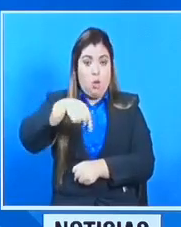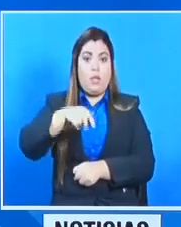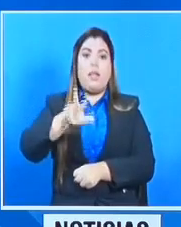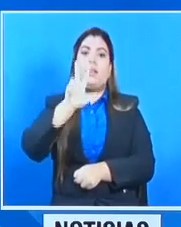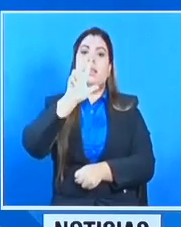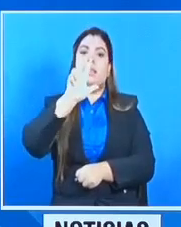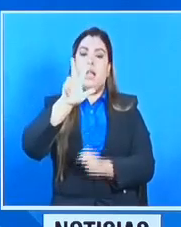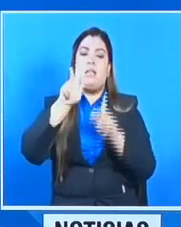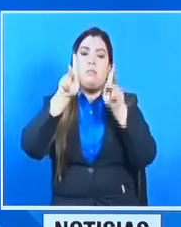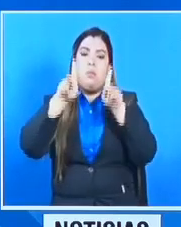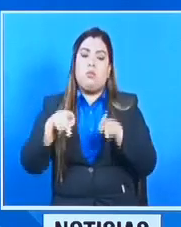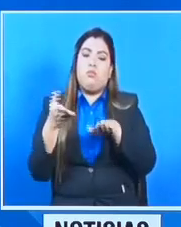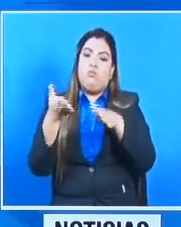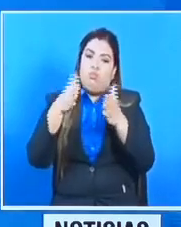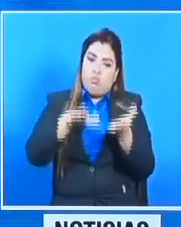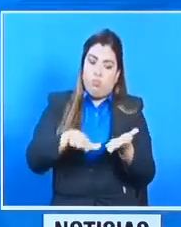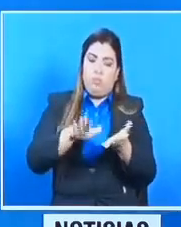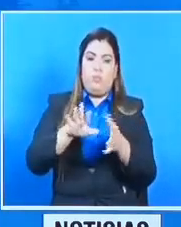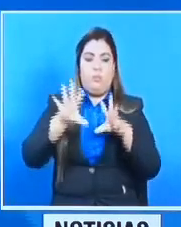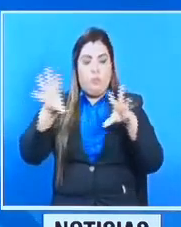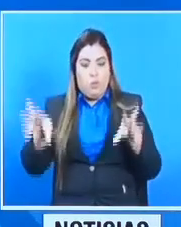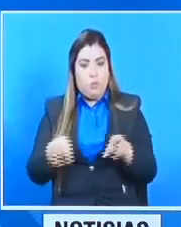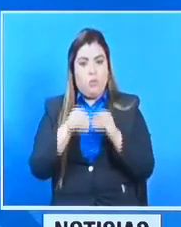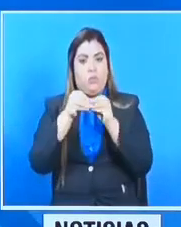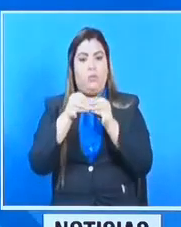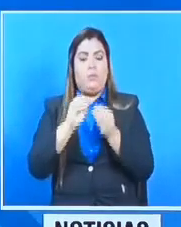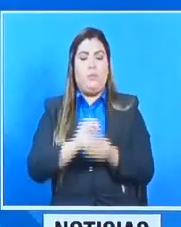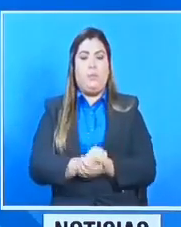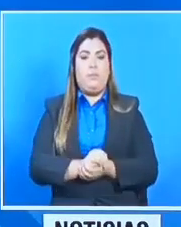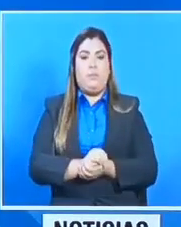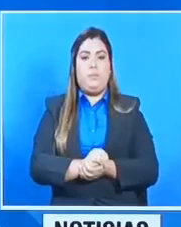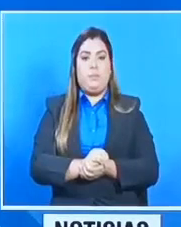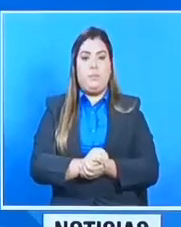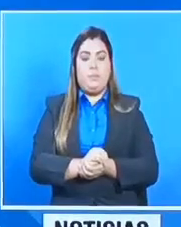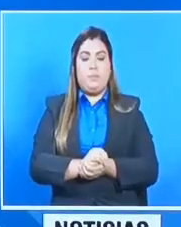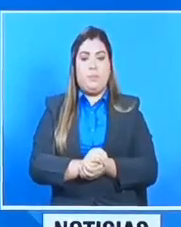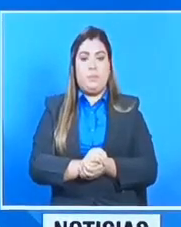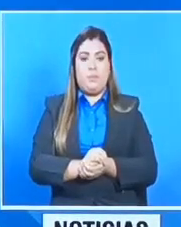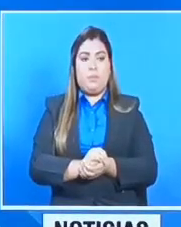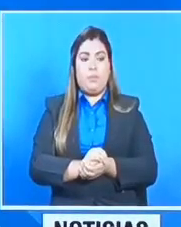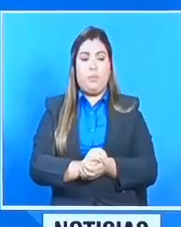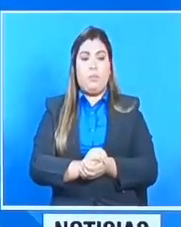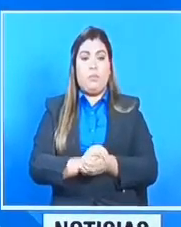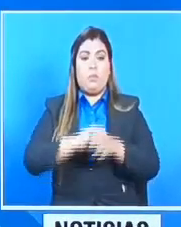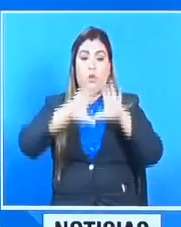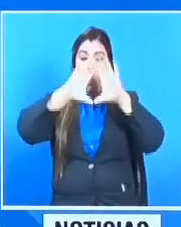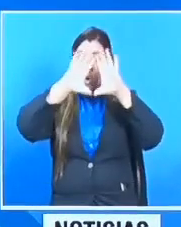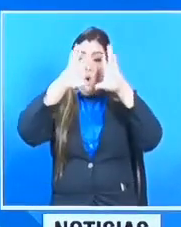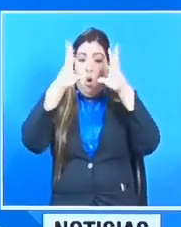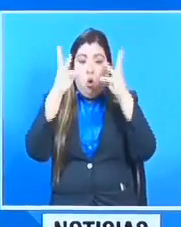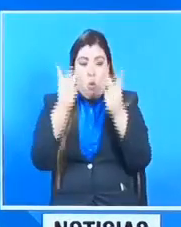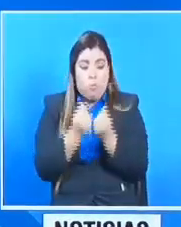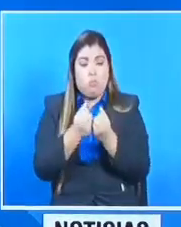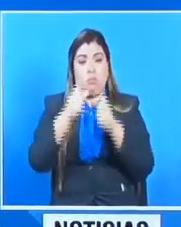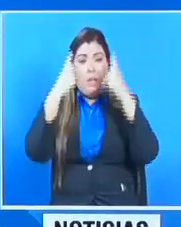nuevas defunciones. En cuanto a la totalidad de pruebas,